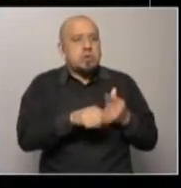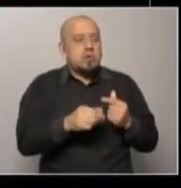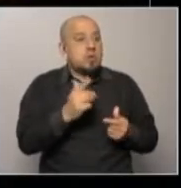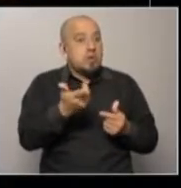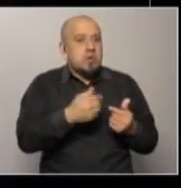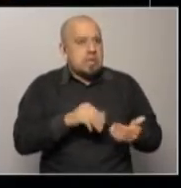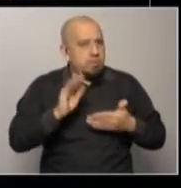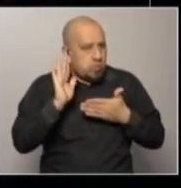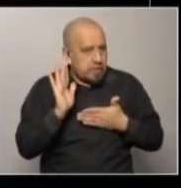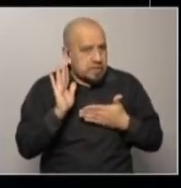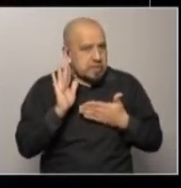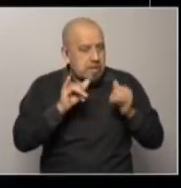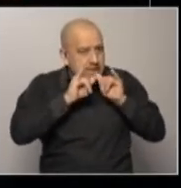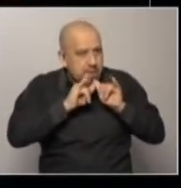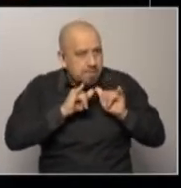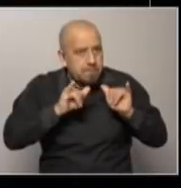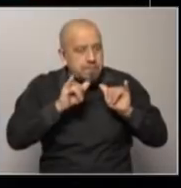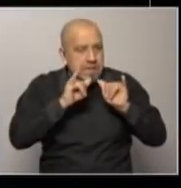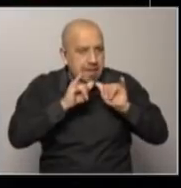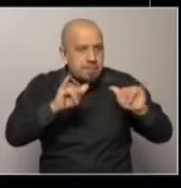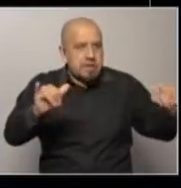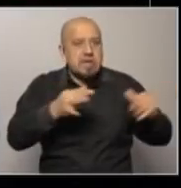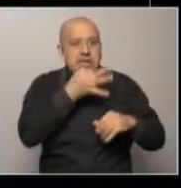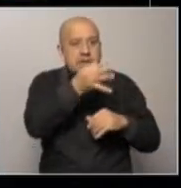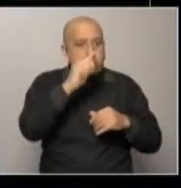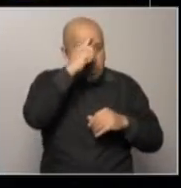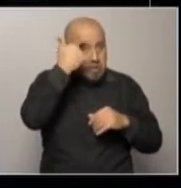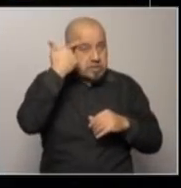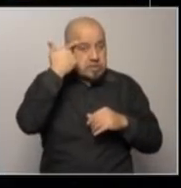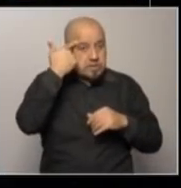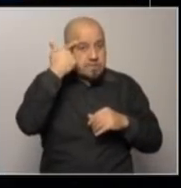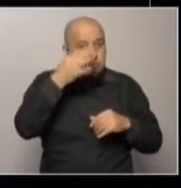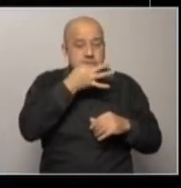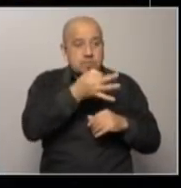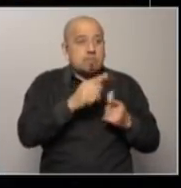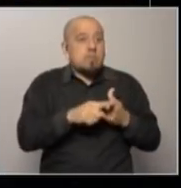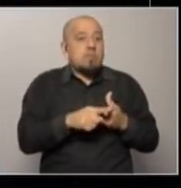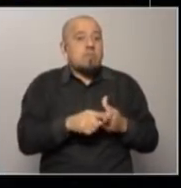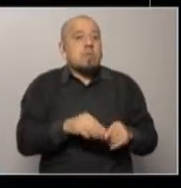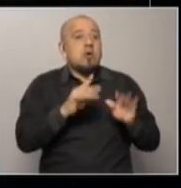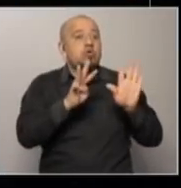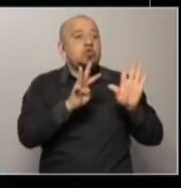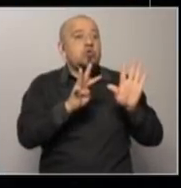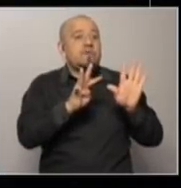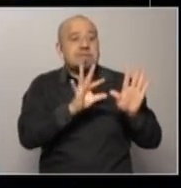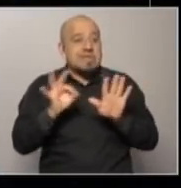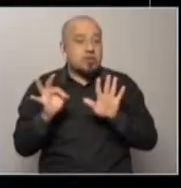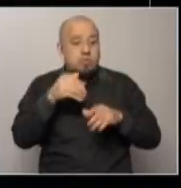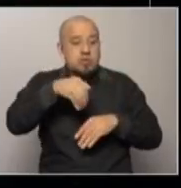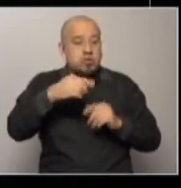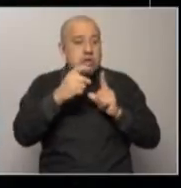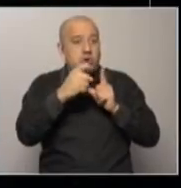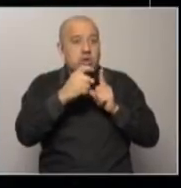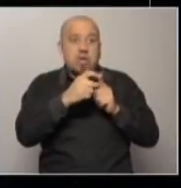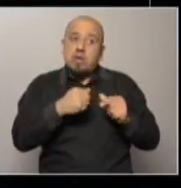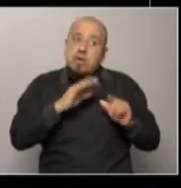promesas de campaña que hizo el presidente de la República. Se veía en el tape. 900 millones de dólares